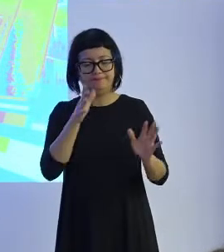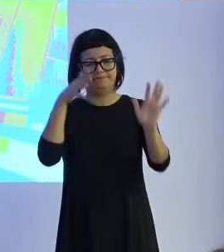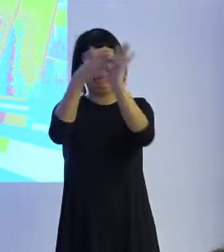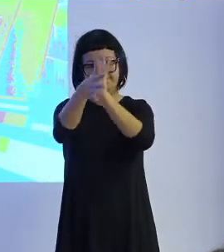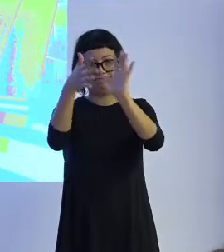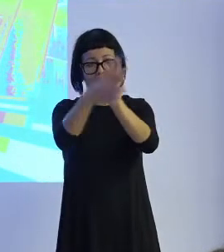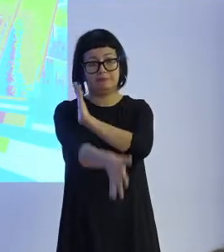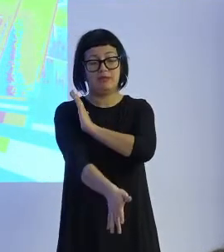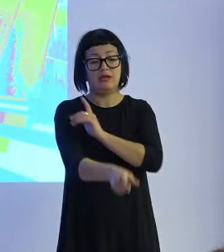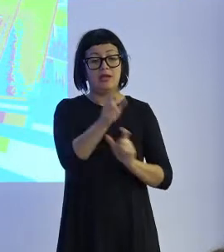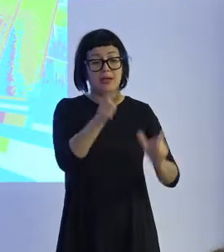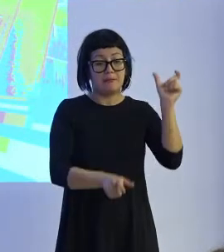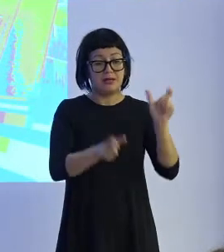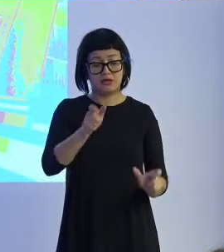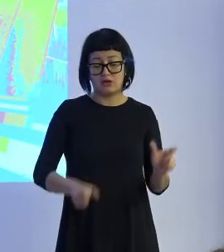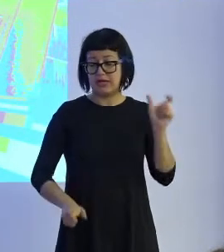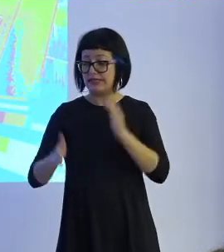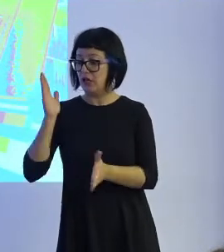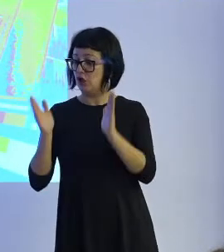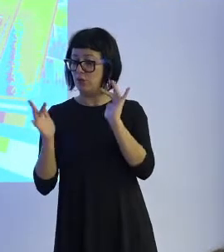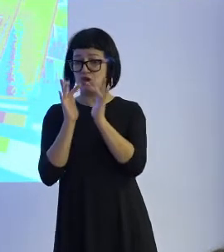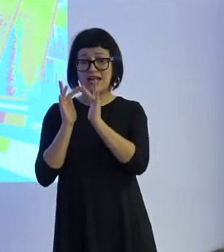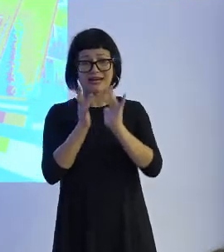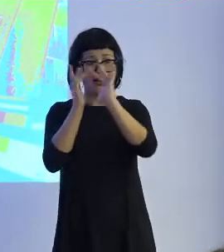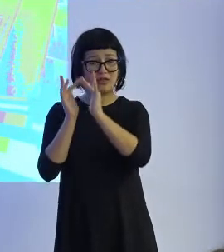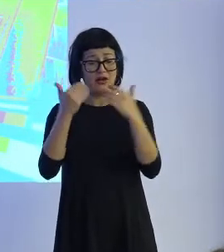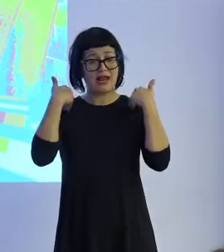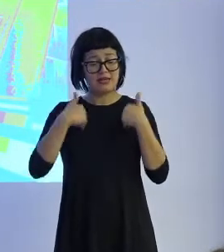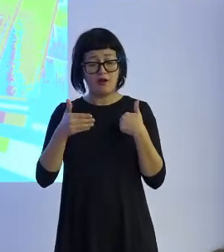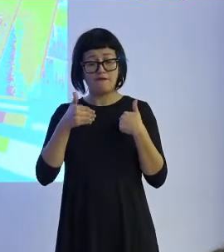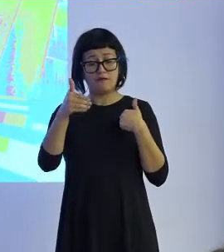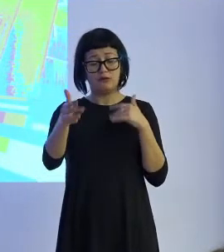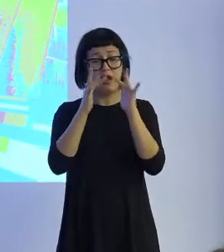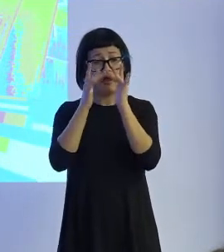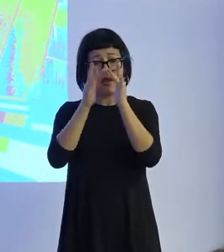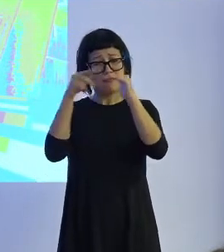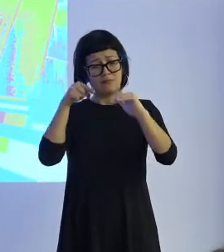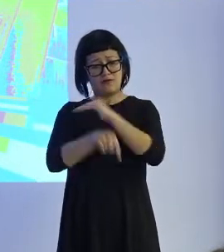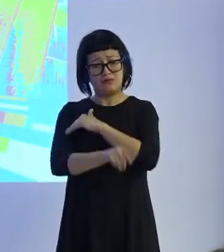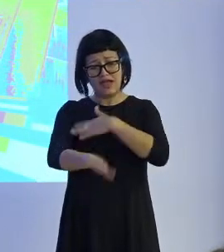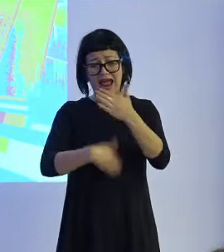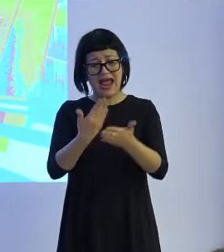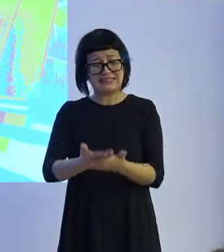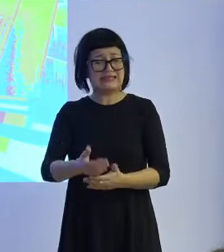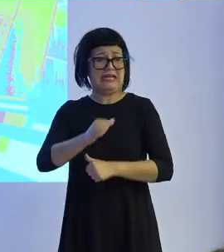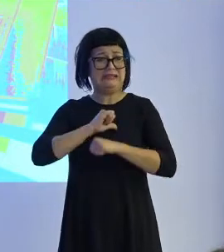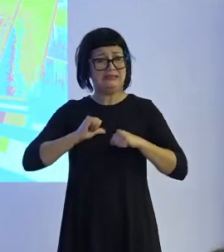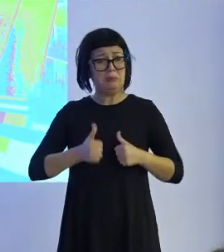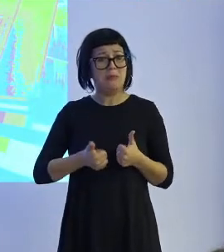Las personas ya nos estamos relacionando con robots y en el futuro se prevé que esa relación sea más profunda, incluso más íntima.